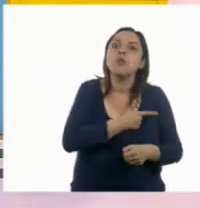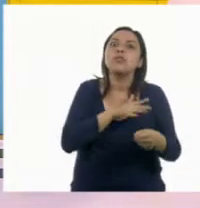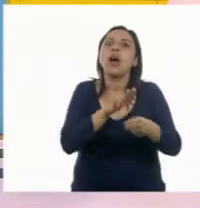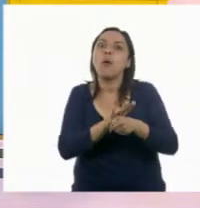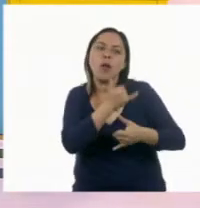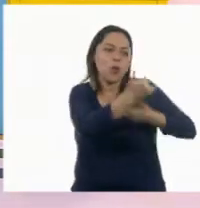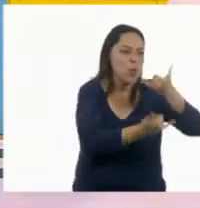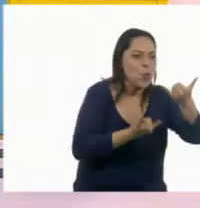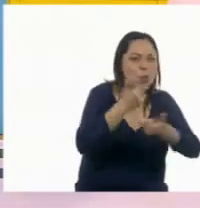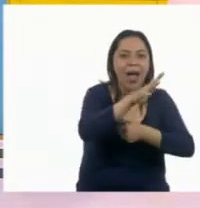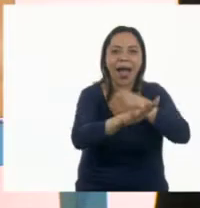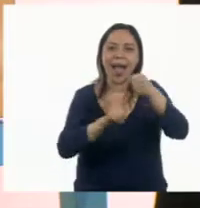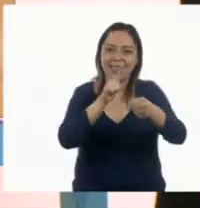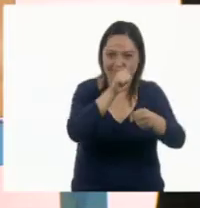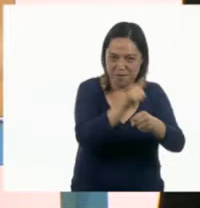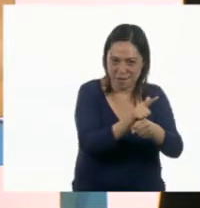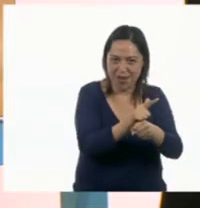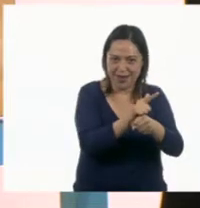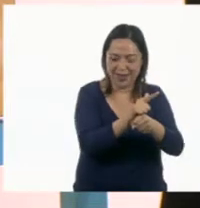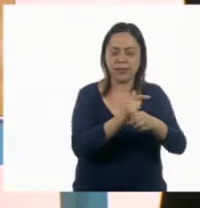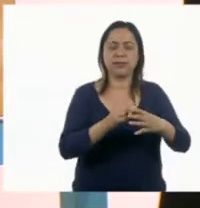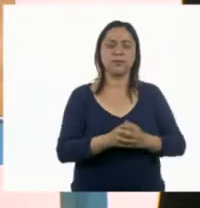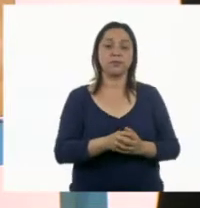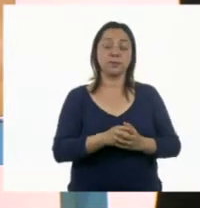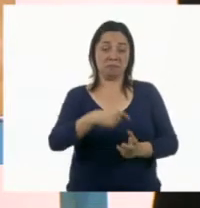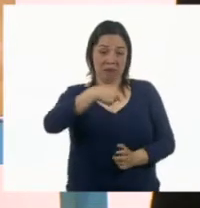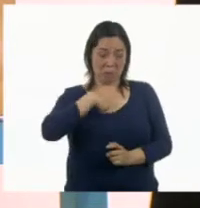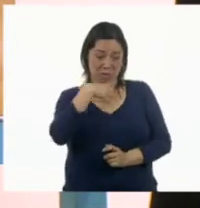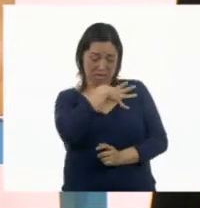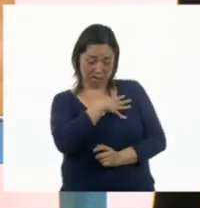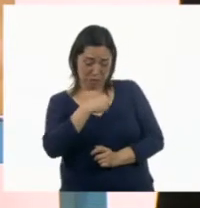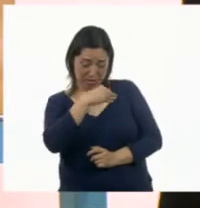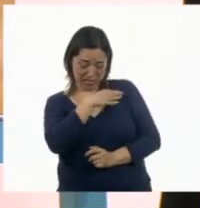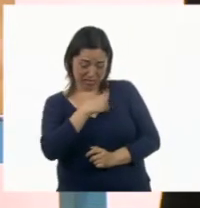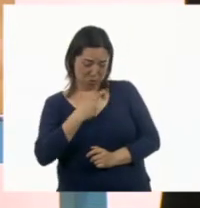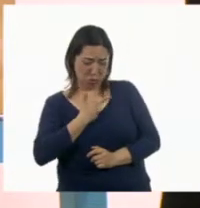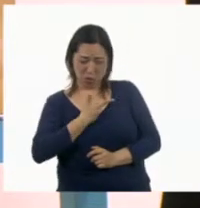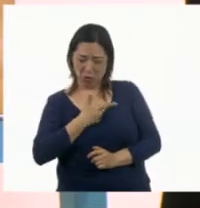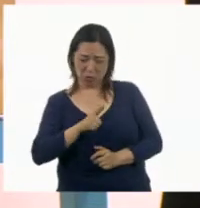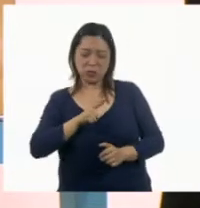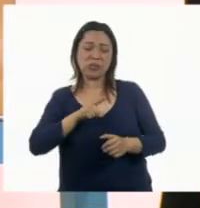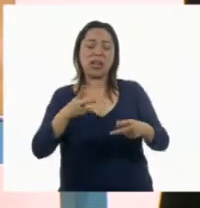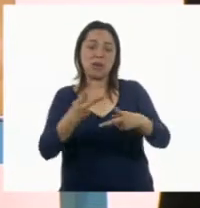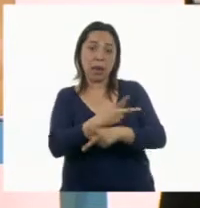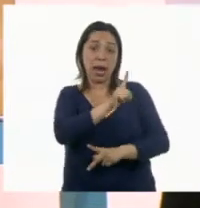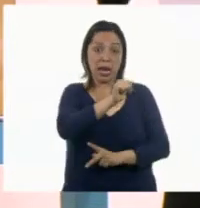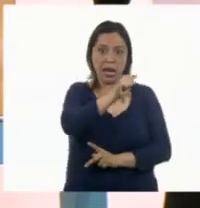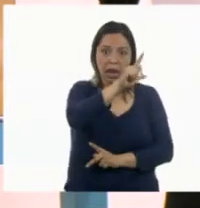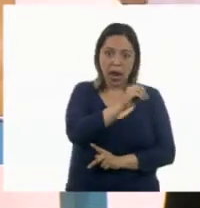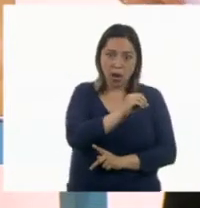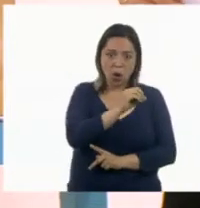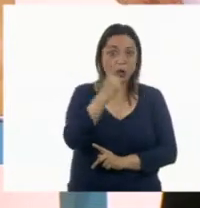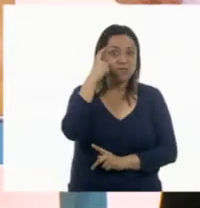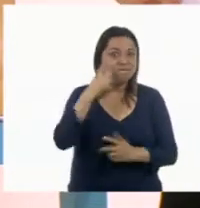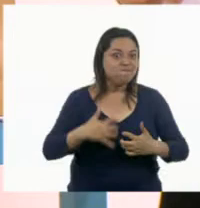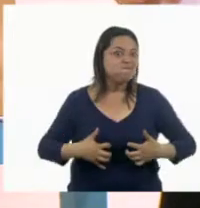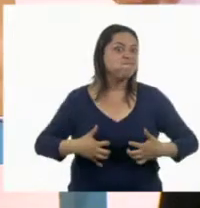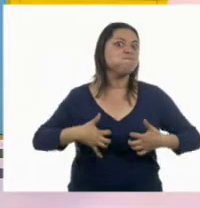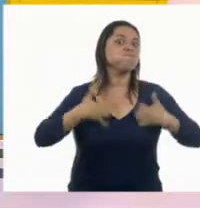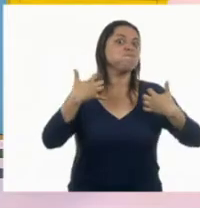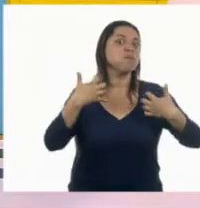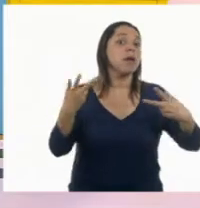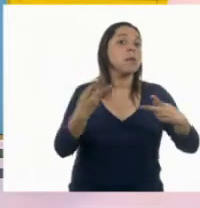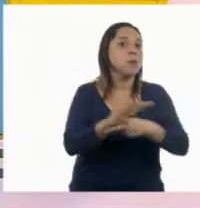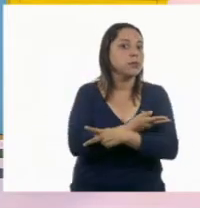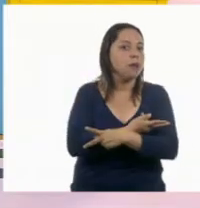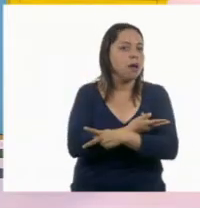parecidos. Algo que no me gusta de mis hijos es que Lalo, cuando se enoja... ¿Qué crees que hace? ¿Qué?